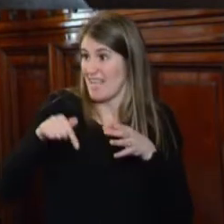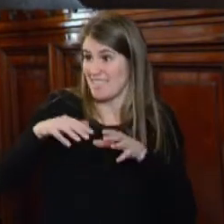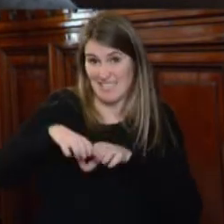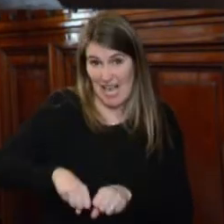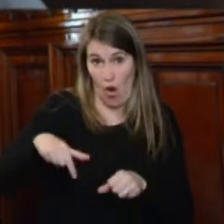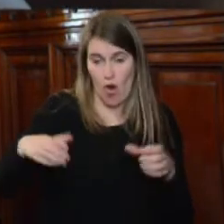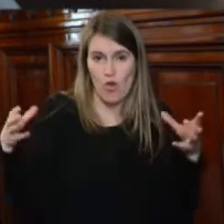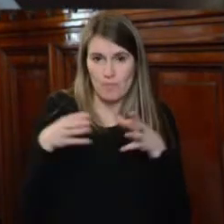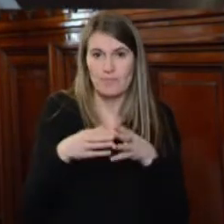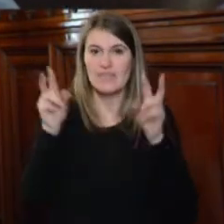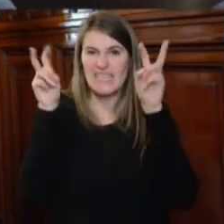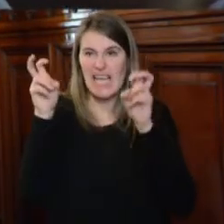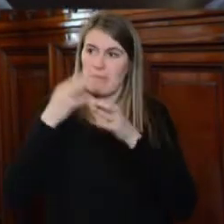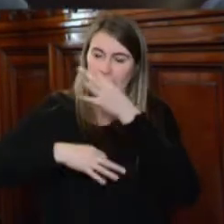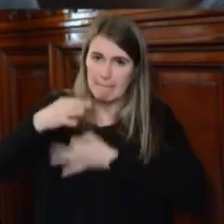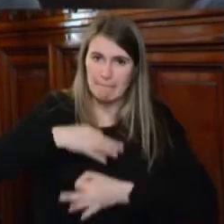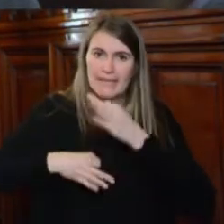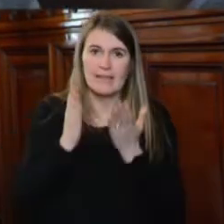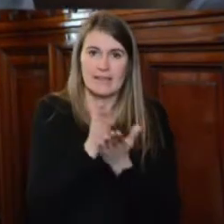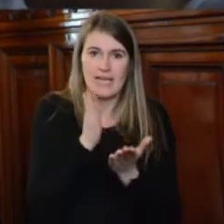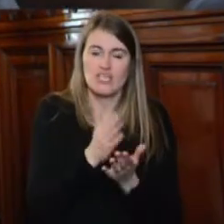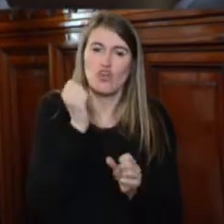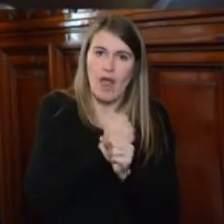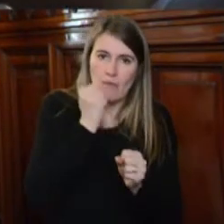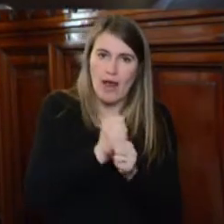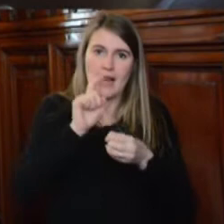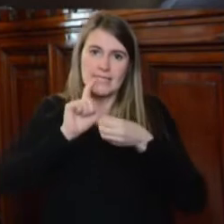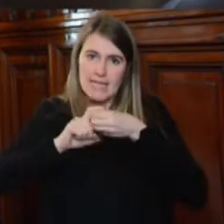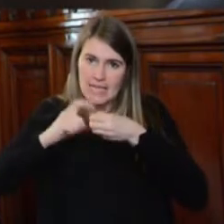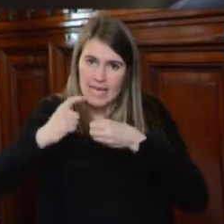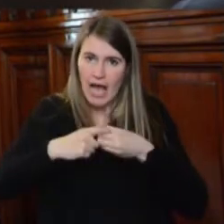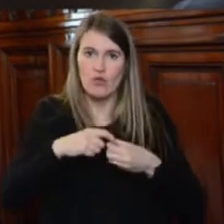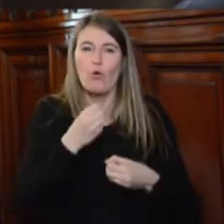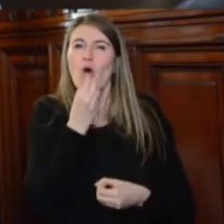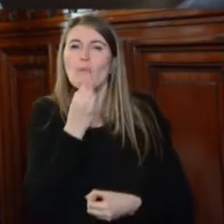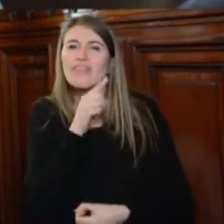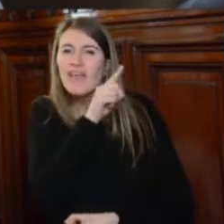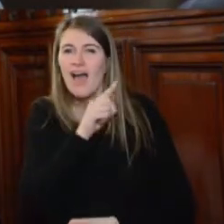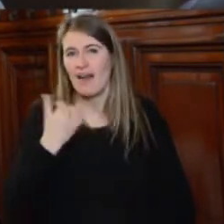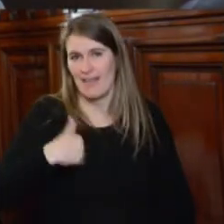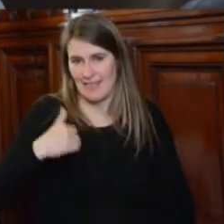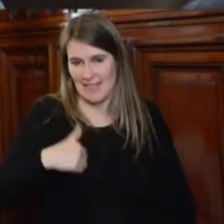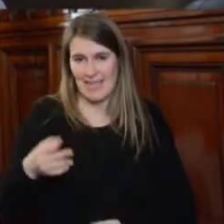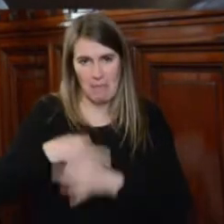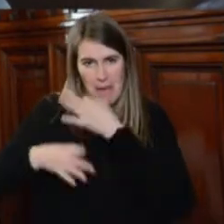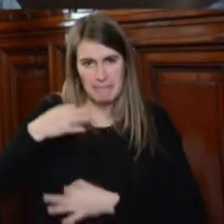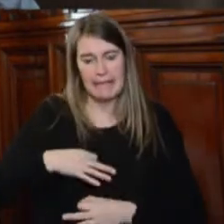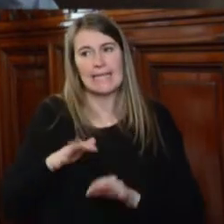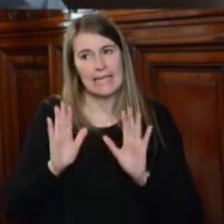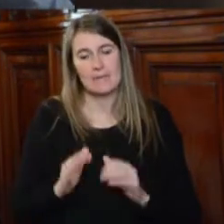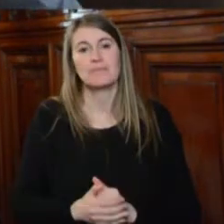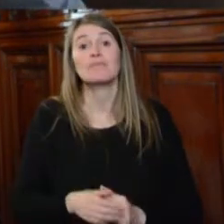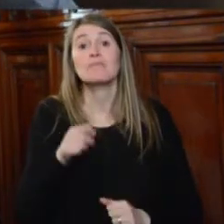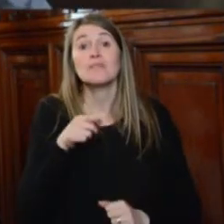comparten sobre la situación de los derechos laborales y sindicales en Argentina. Gracias, señor